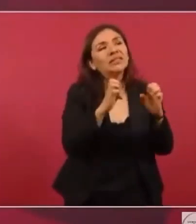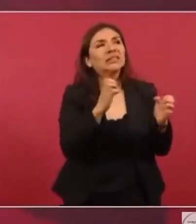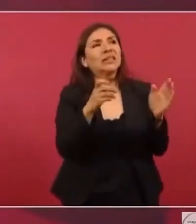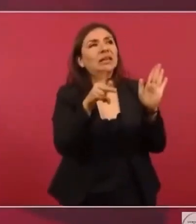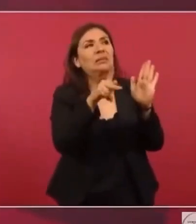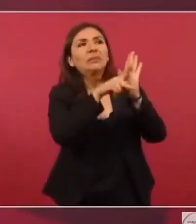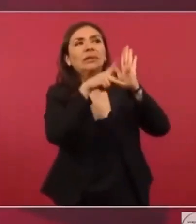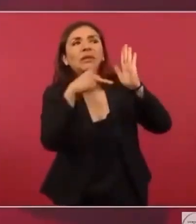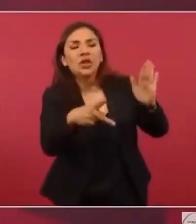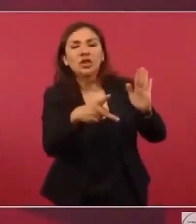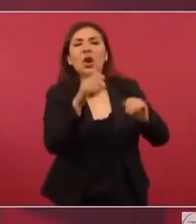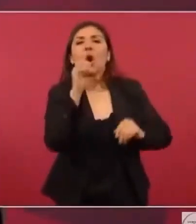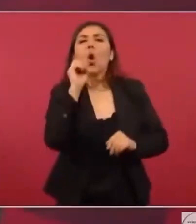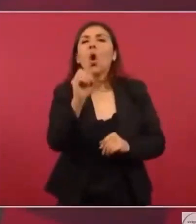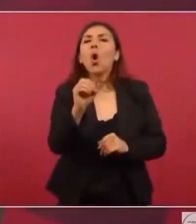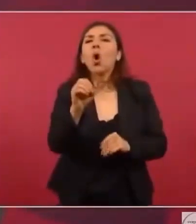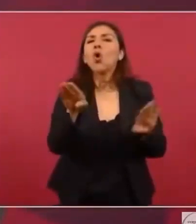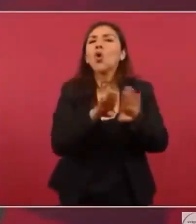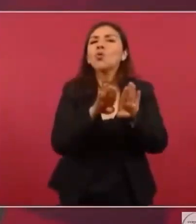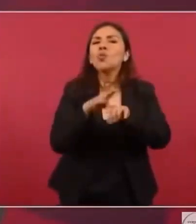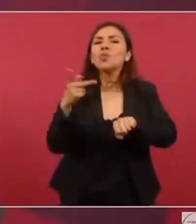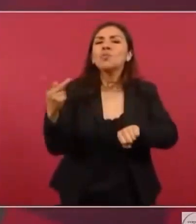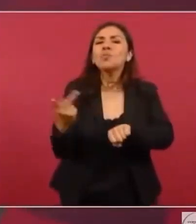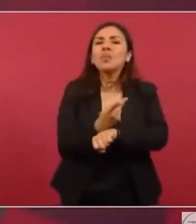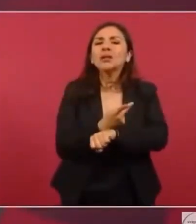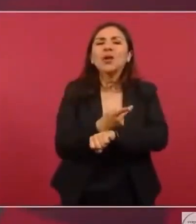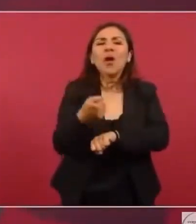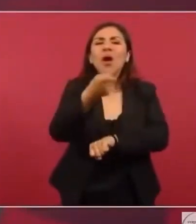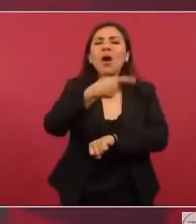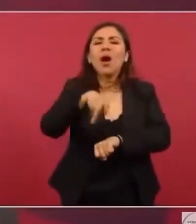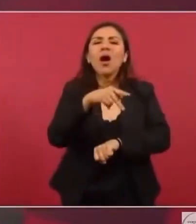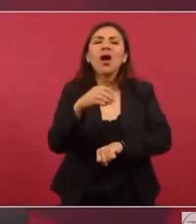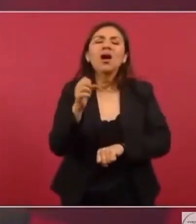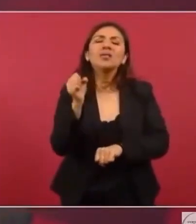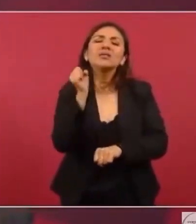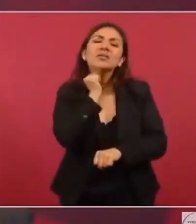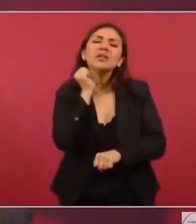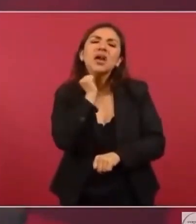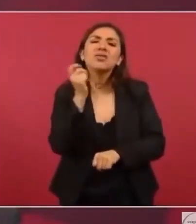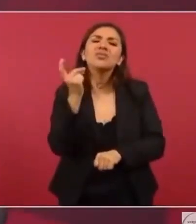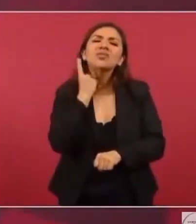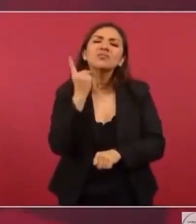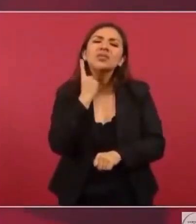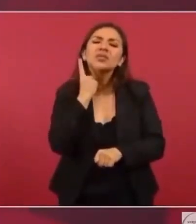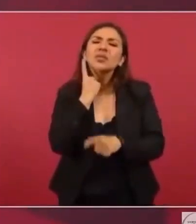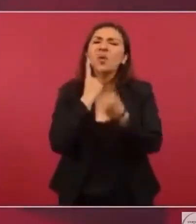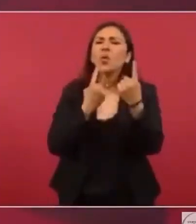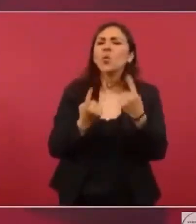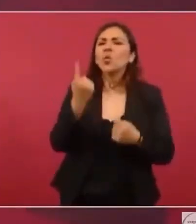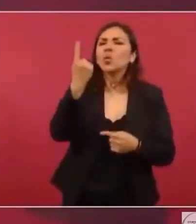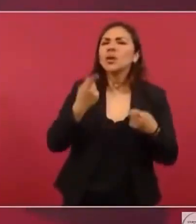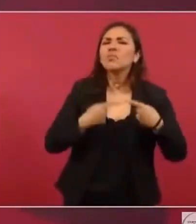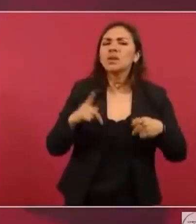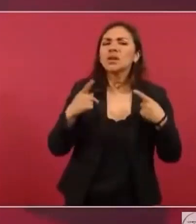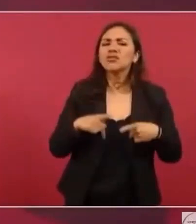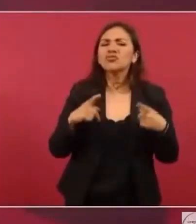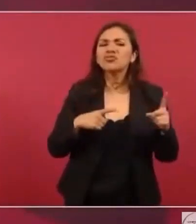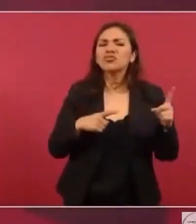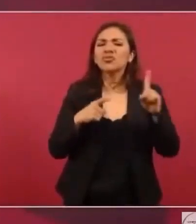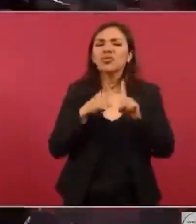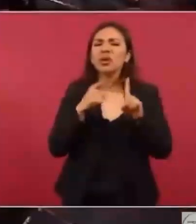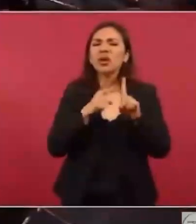O a este caso, ¿no?, de los legisladores estadounidenses. Un legislador, como